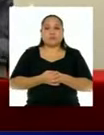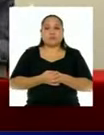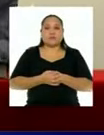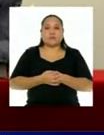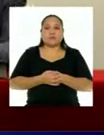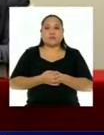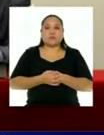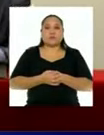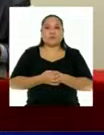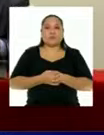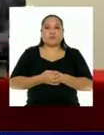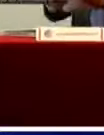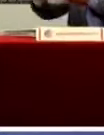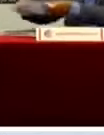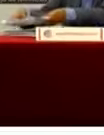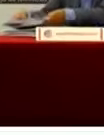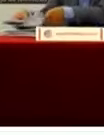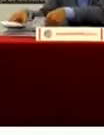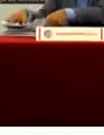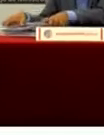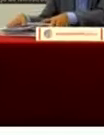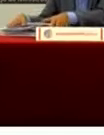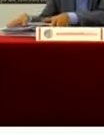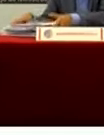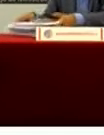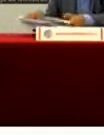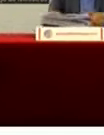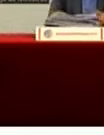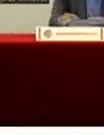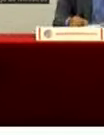Roberto, retornamos contigo en Estudios. Muchas gracias por esta importante información.